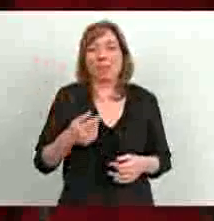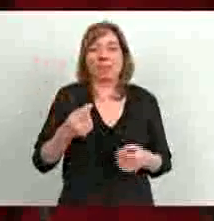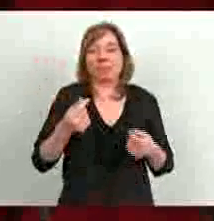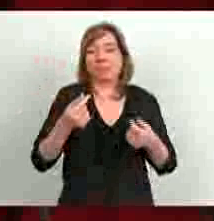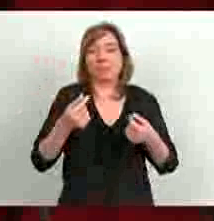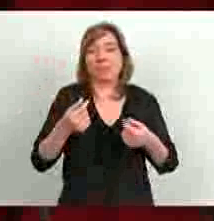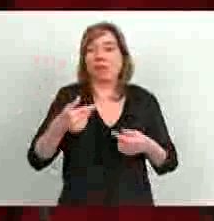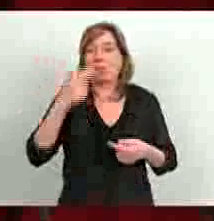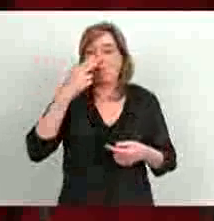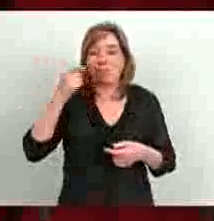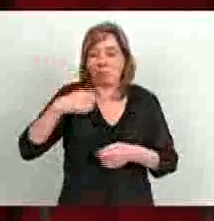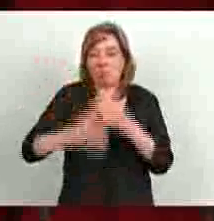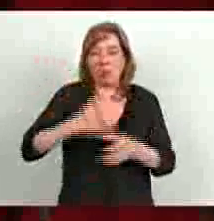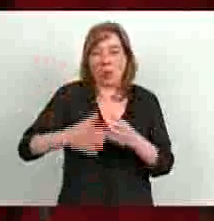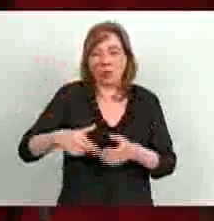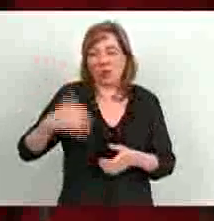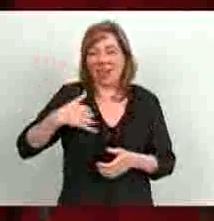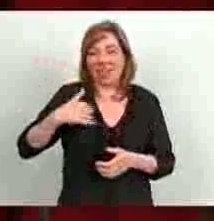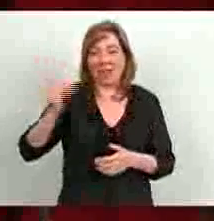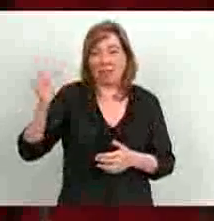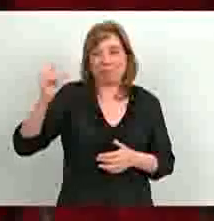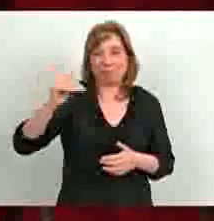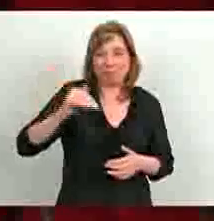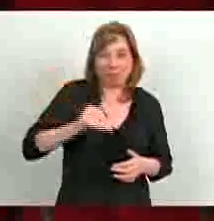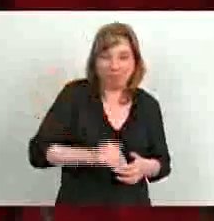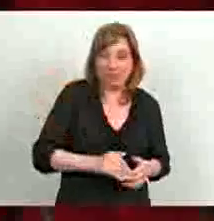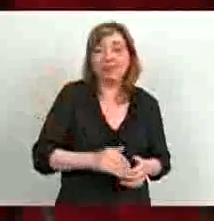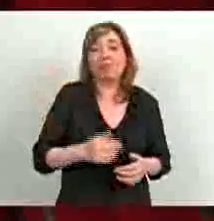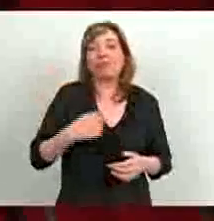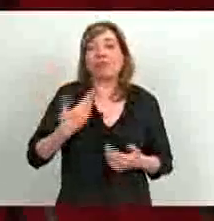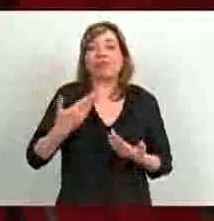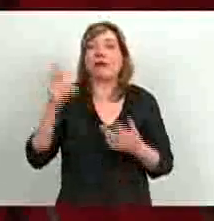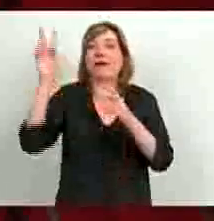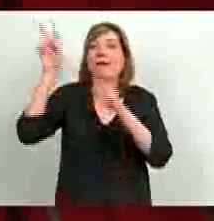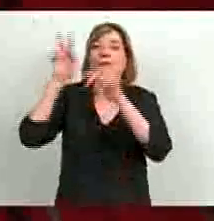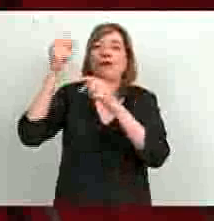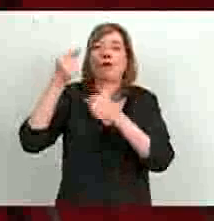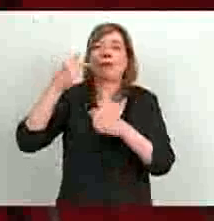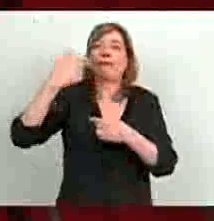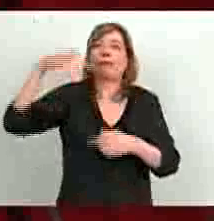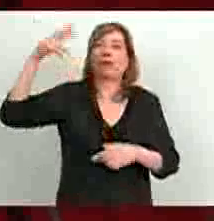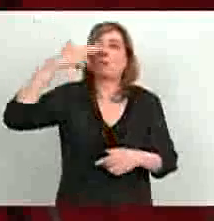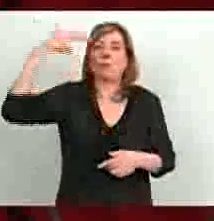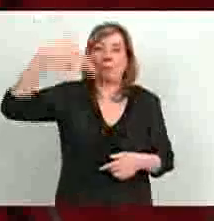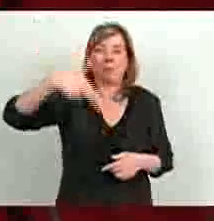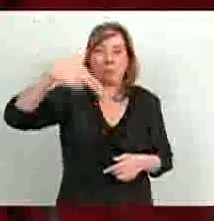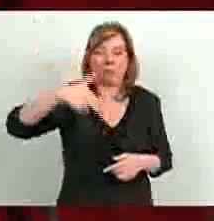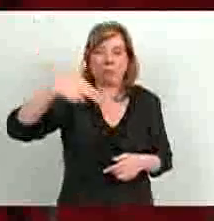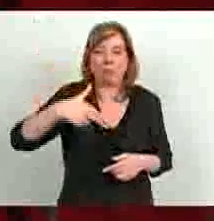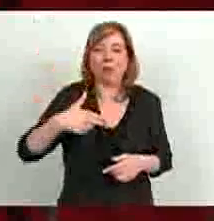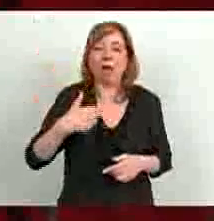de la producción de los últimos años. Hay gráficos que realmente impactan.